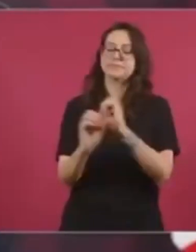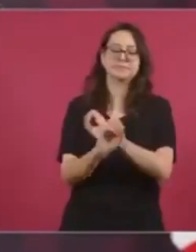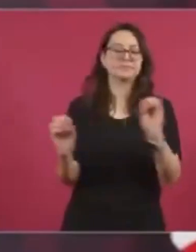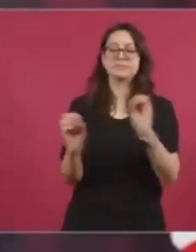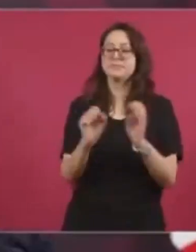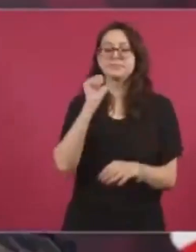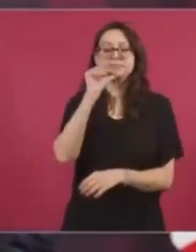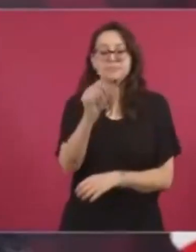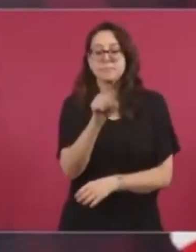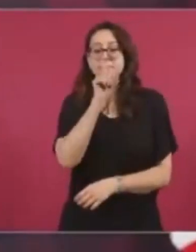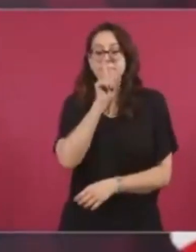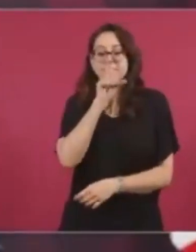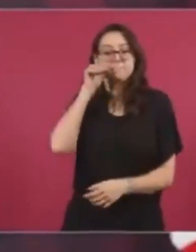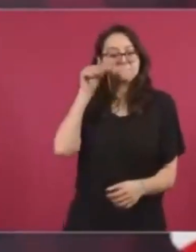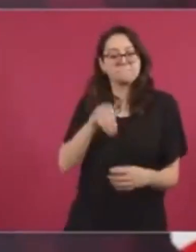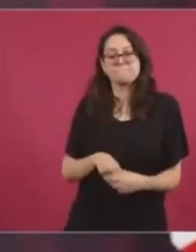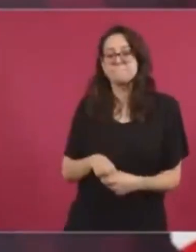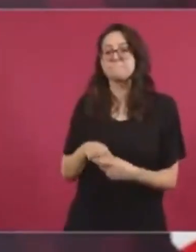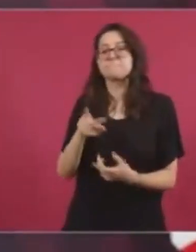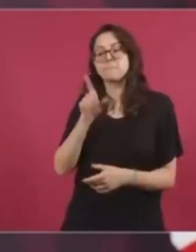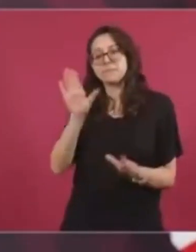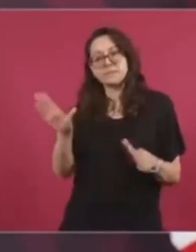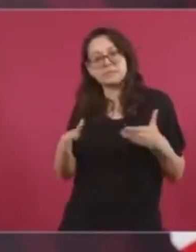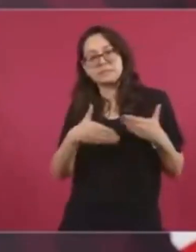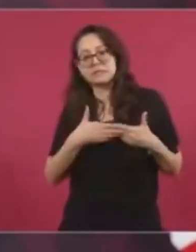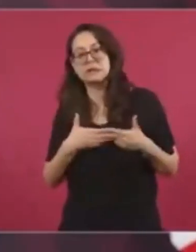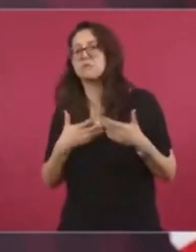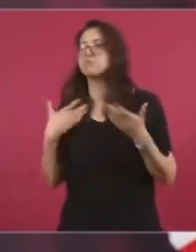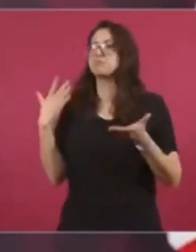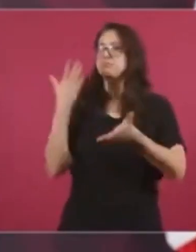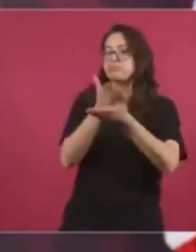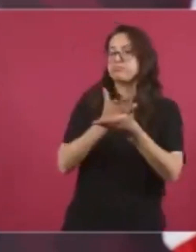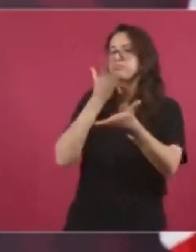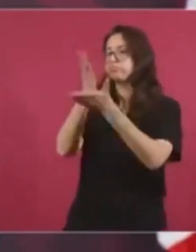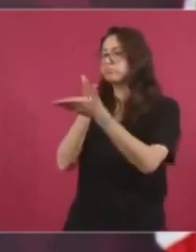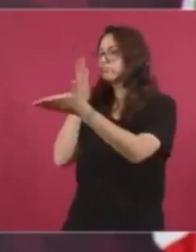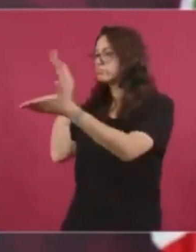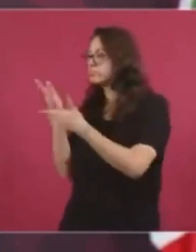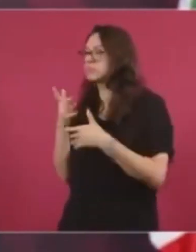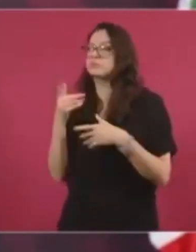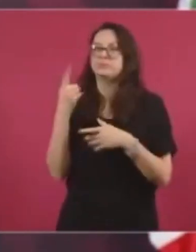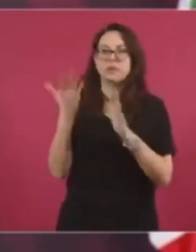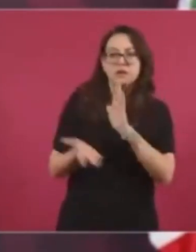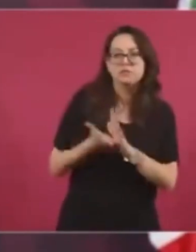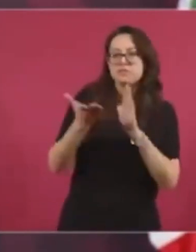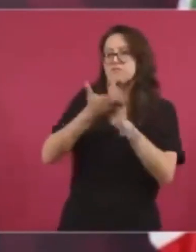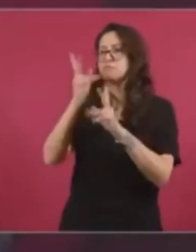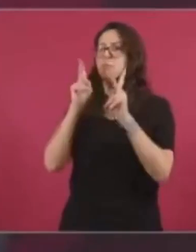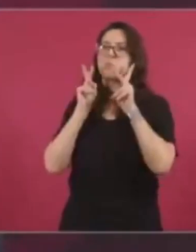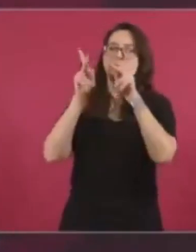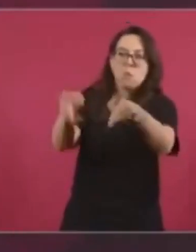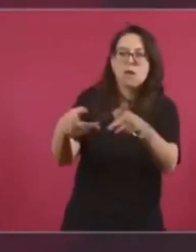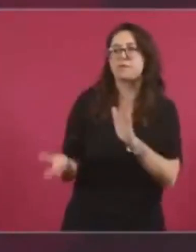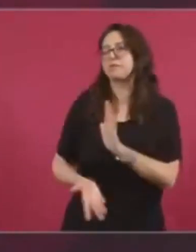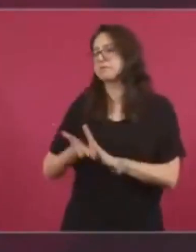sino reuniones de trabajo, supervisión, voy a estar en donde se están construyendo puentes, donde